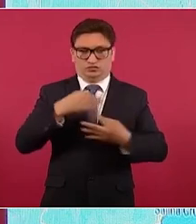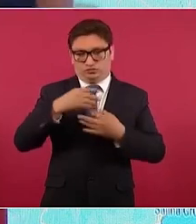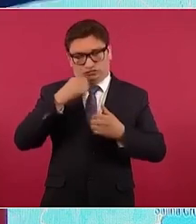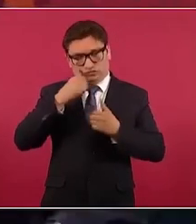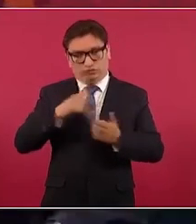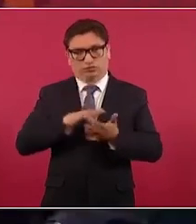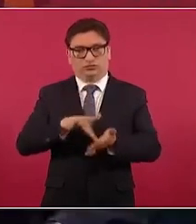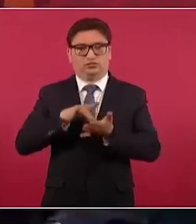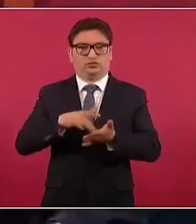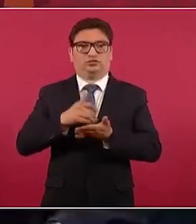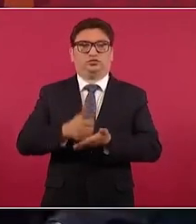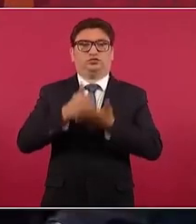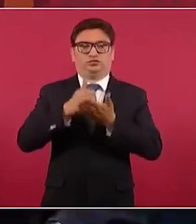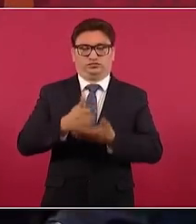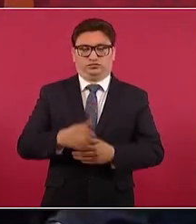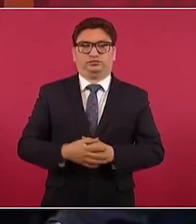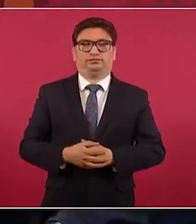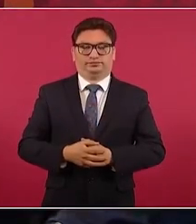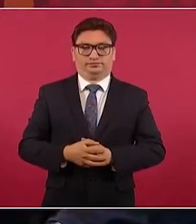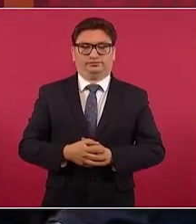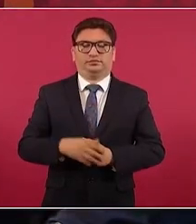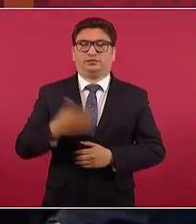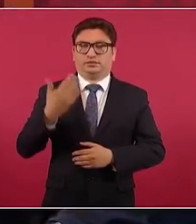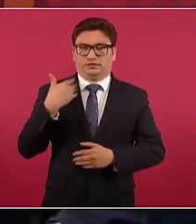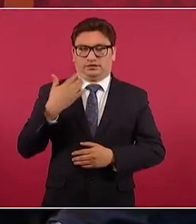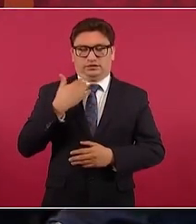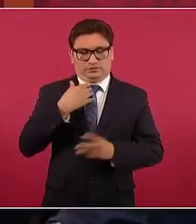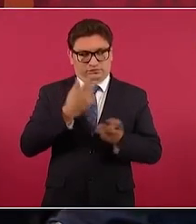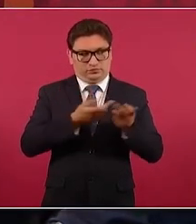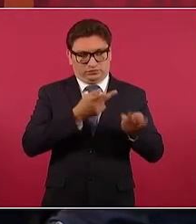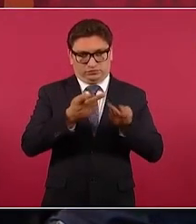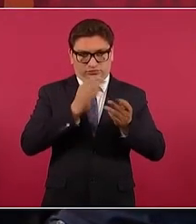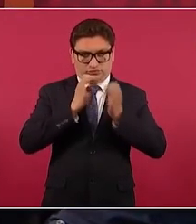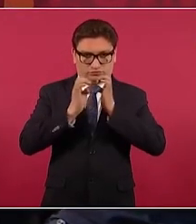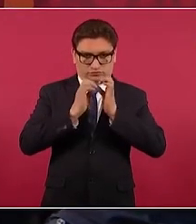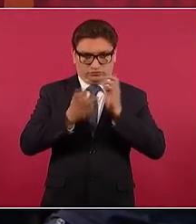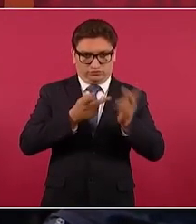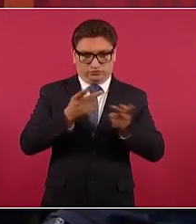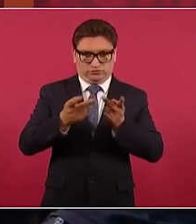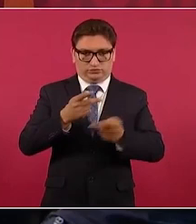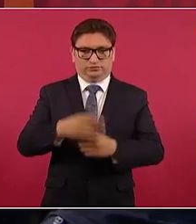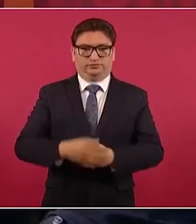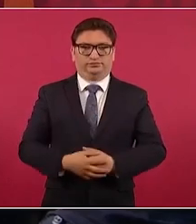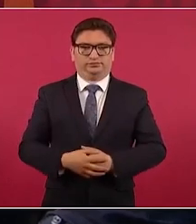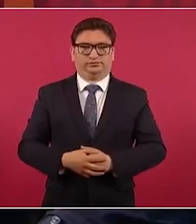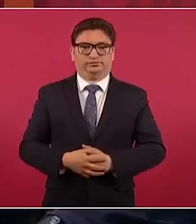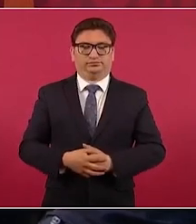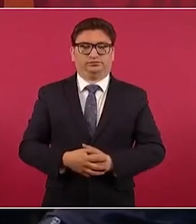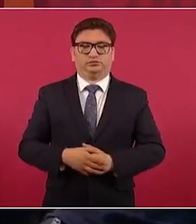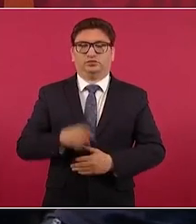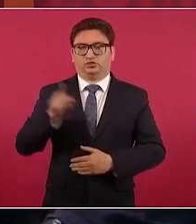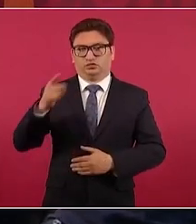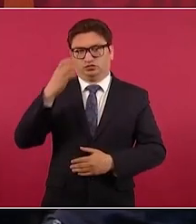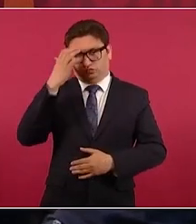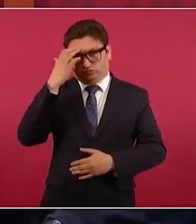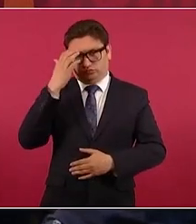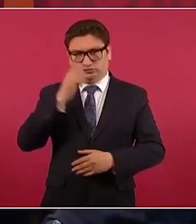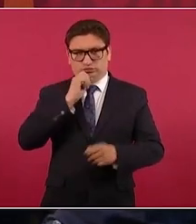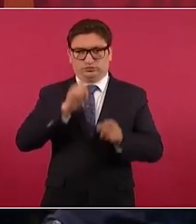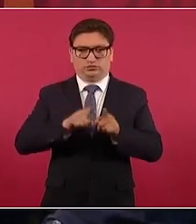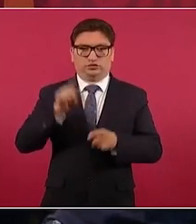ayudando. Acabamos de hacer una encuesta aquí que tú conoces también,